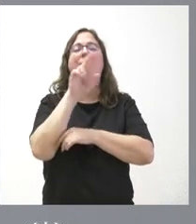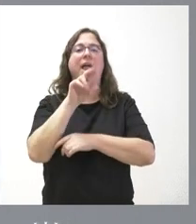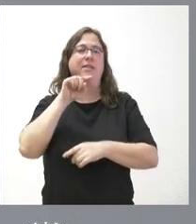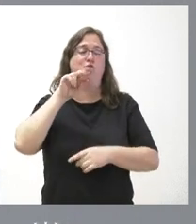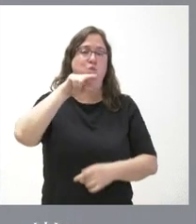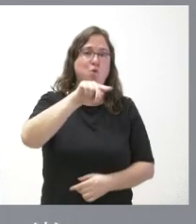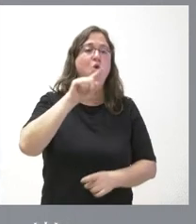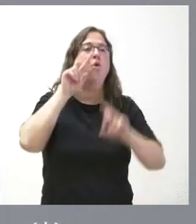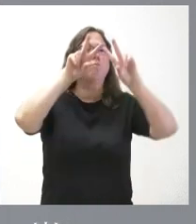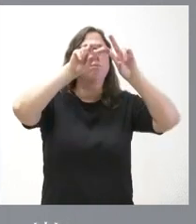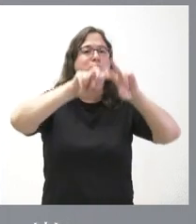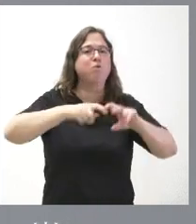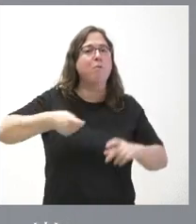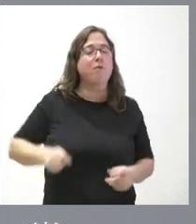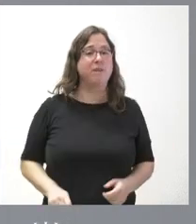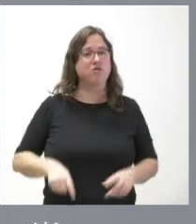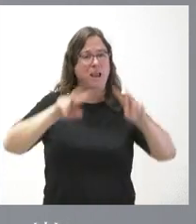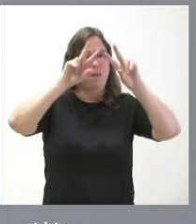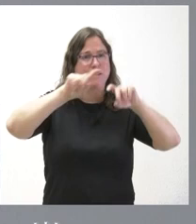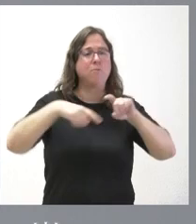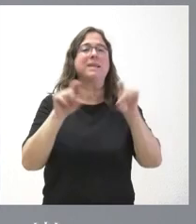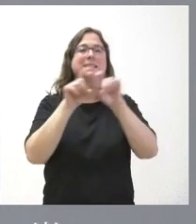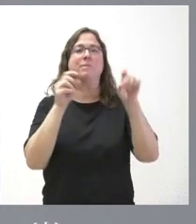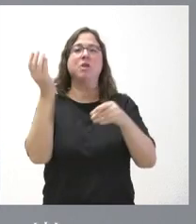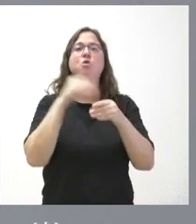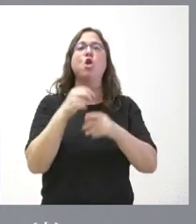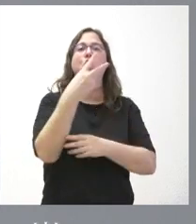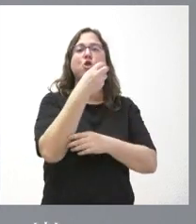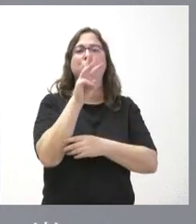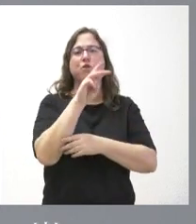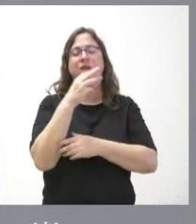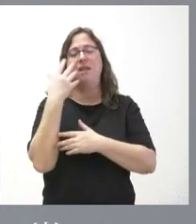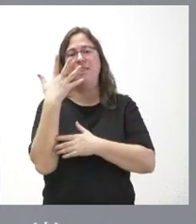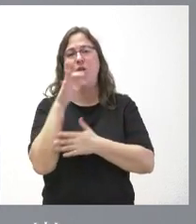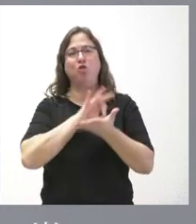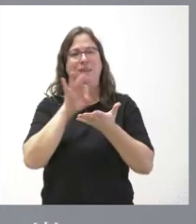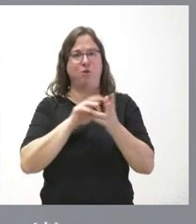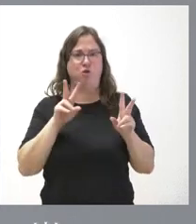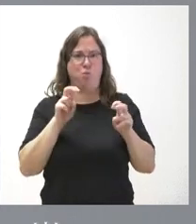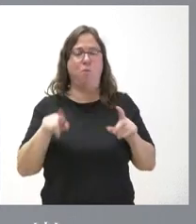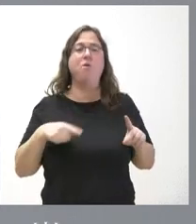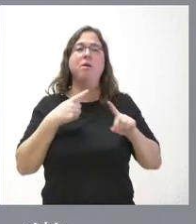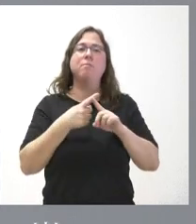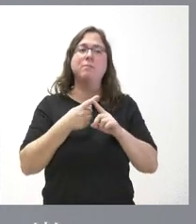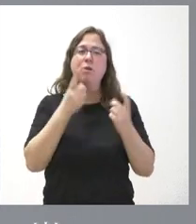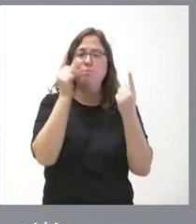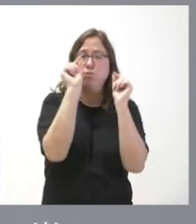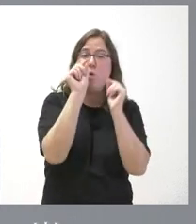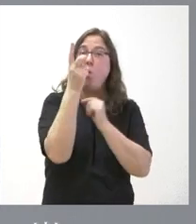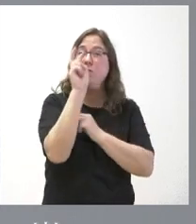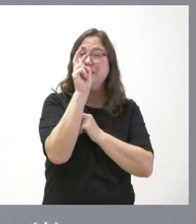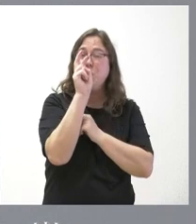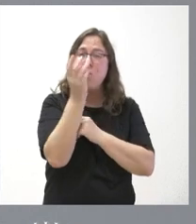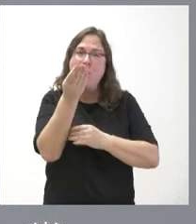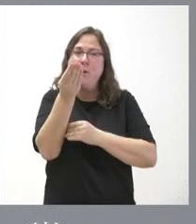que se use por investigadores y empresas. Incluye 235 nuevos servidores y supondrá incrementar el número de operaciones posibles por segundo hasta los 800